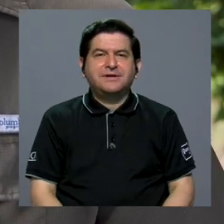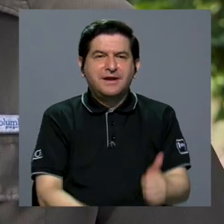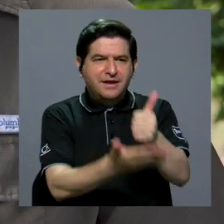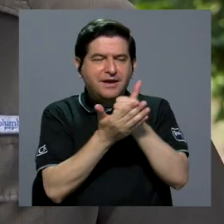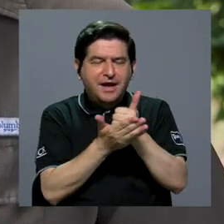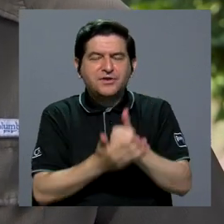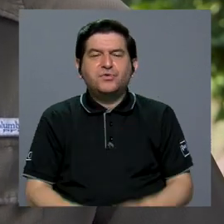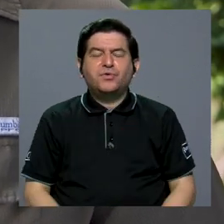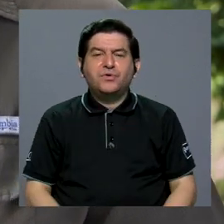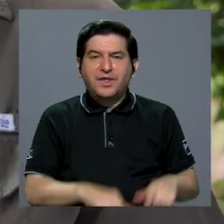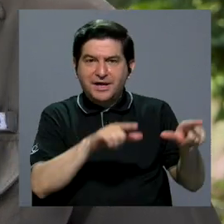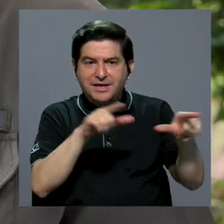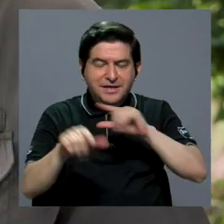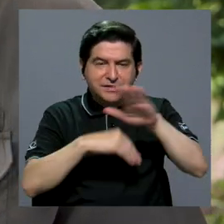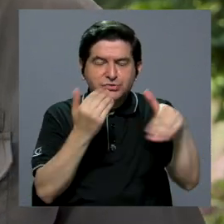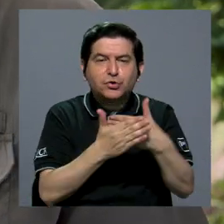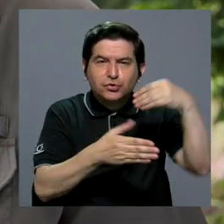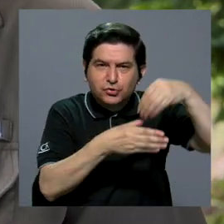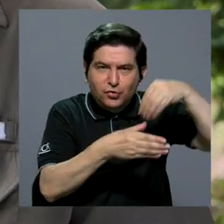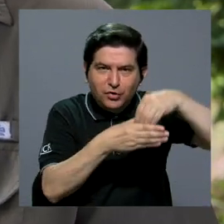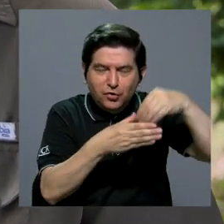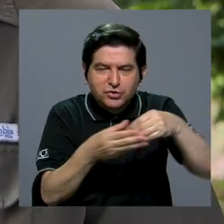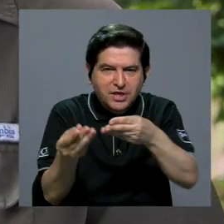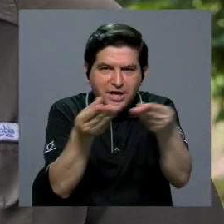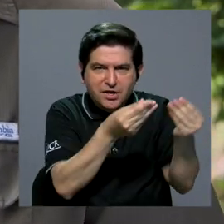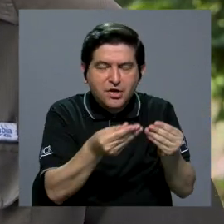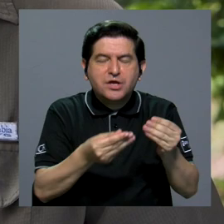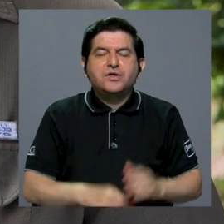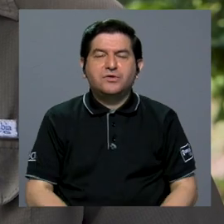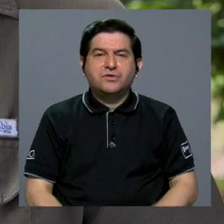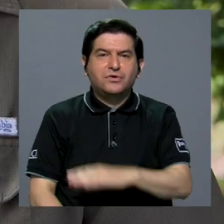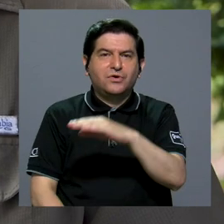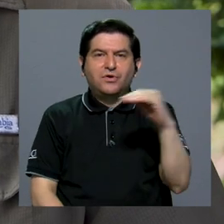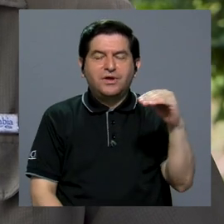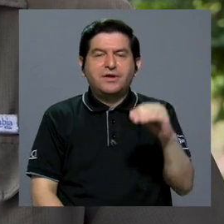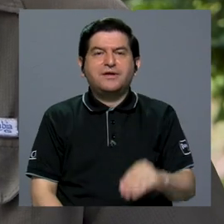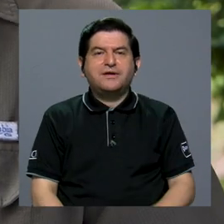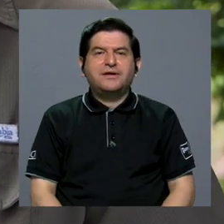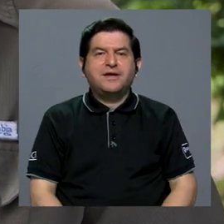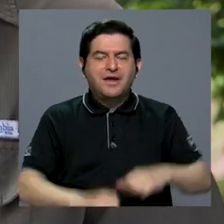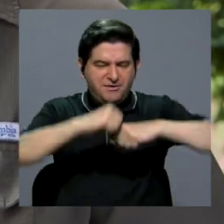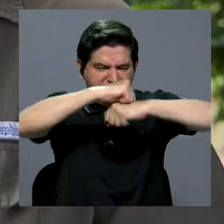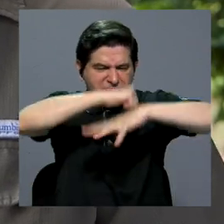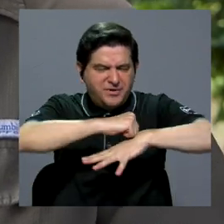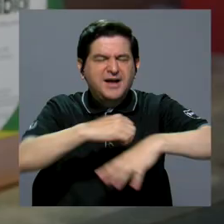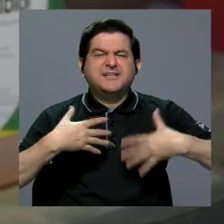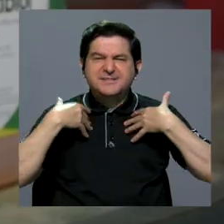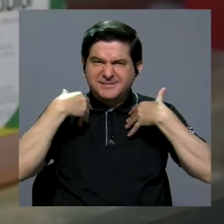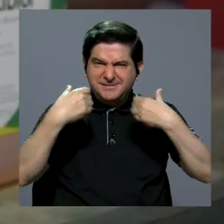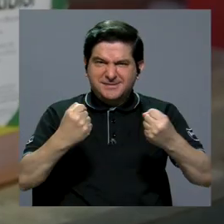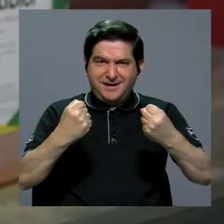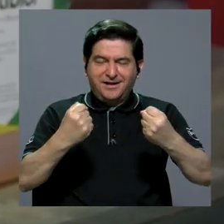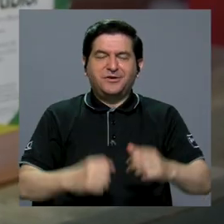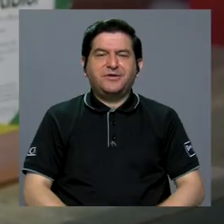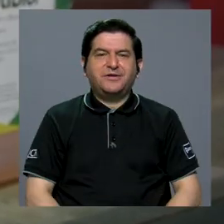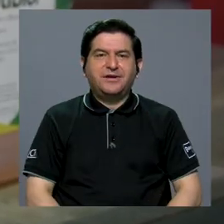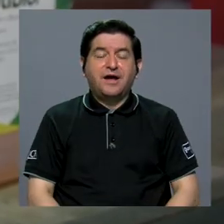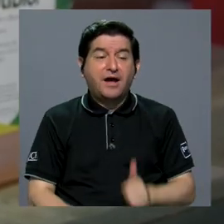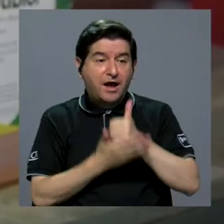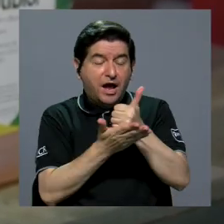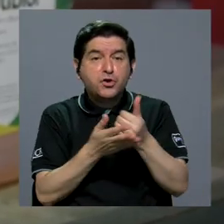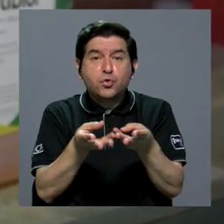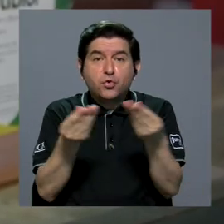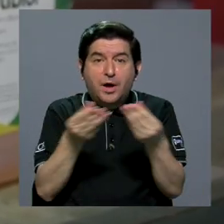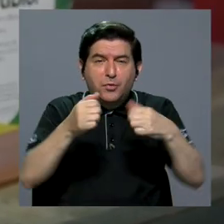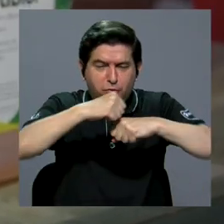soluble o más disponible de todos los nutrientes que hay en el suelo. Aparte que al tener una raíz más saludable y nos ayuda